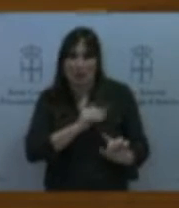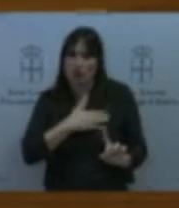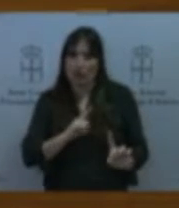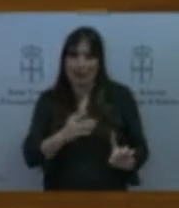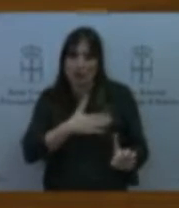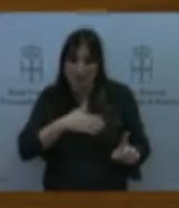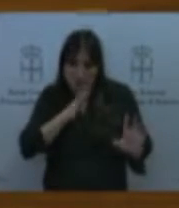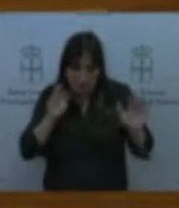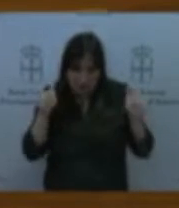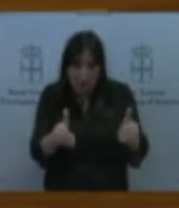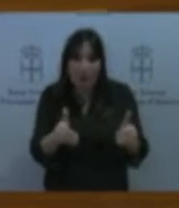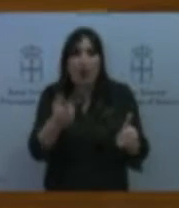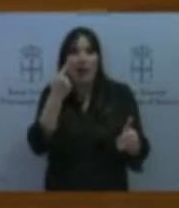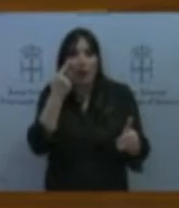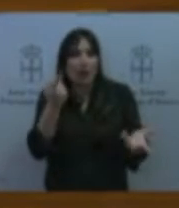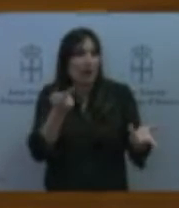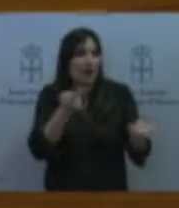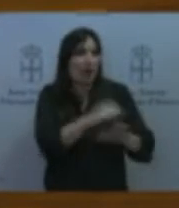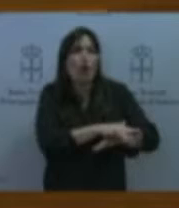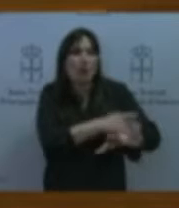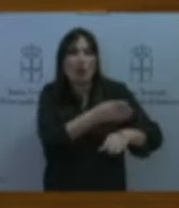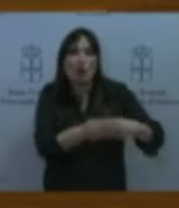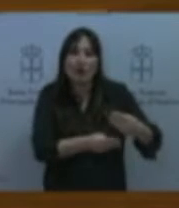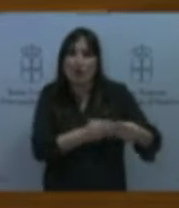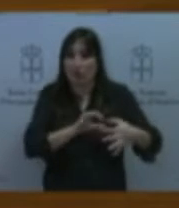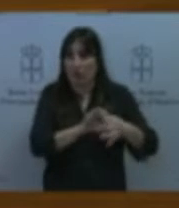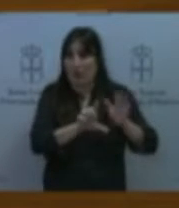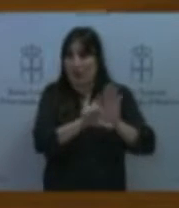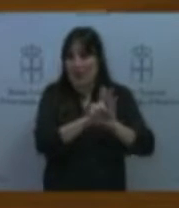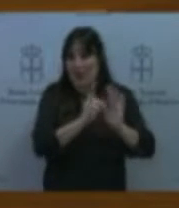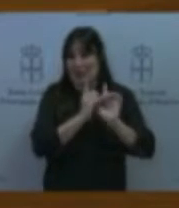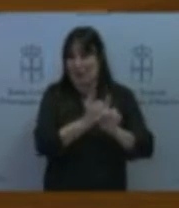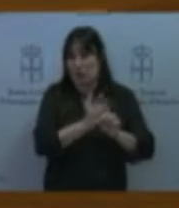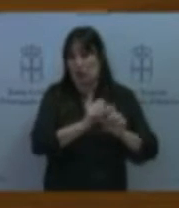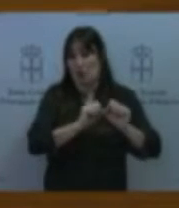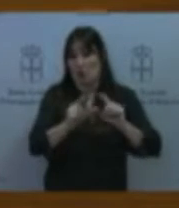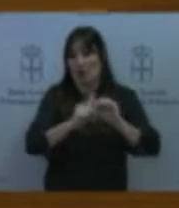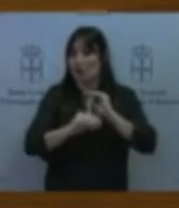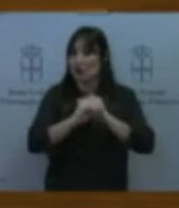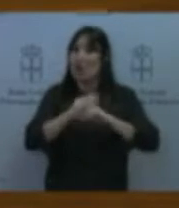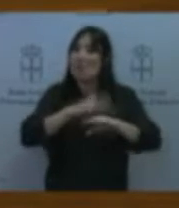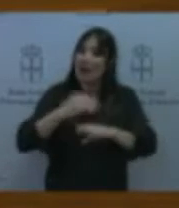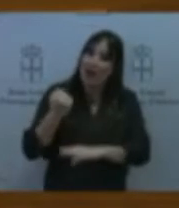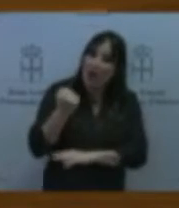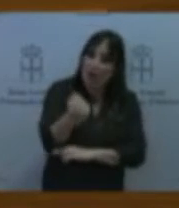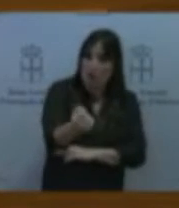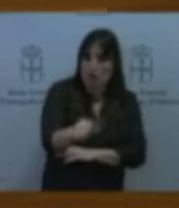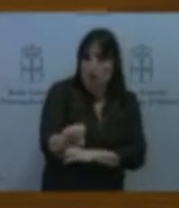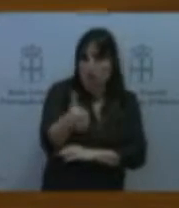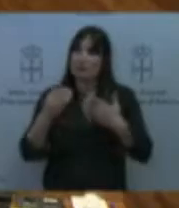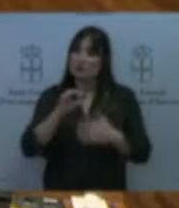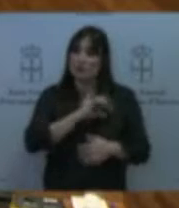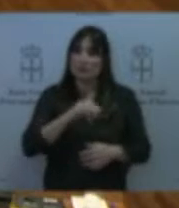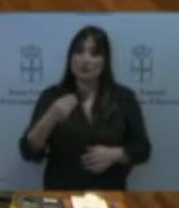en consonancia con la ley de transportes y movilidad sostenible para apoyar la aprobación de los planes de movilidad y en este caso de Gijón